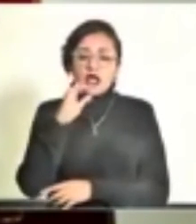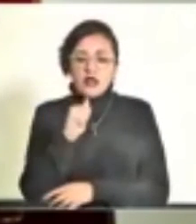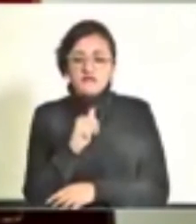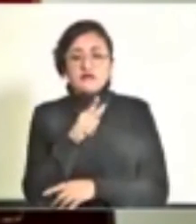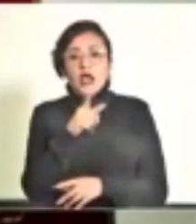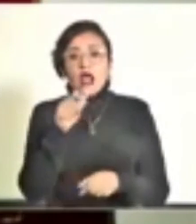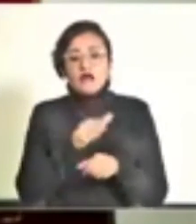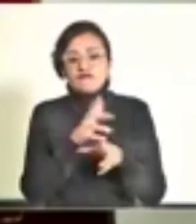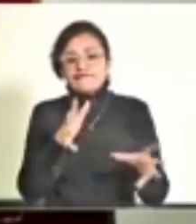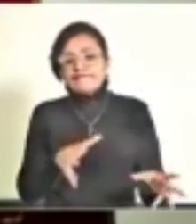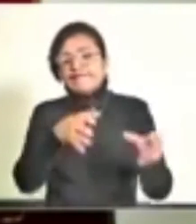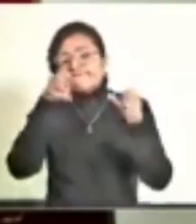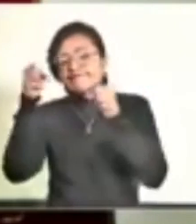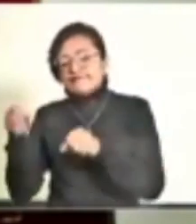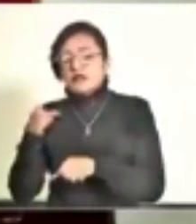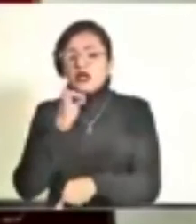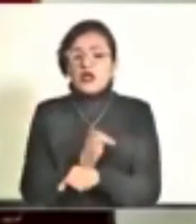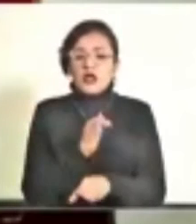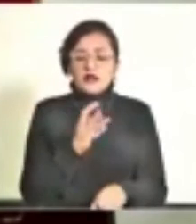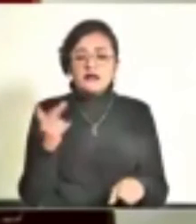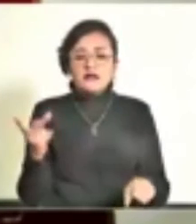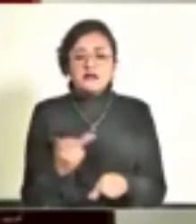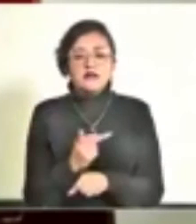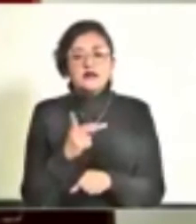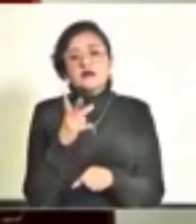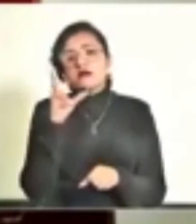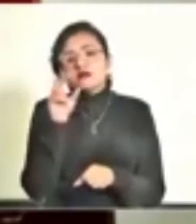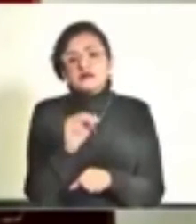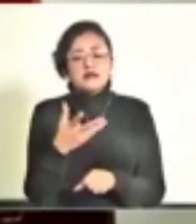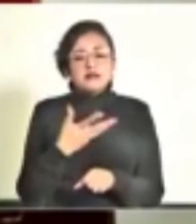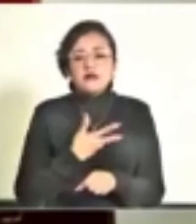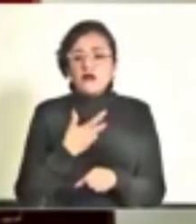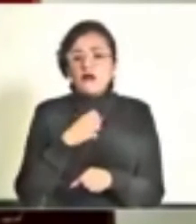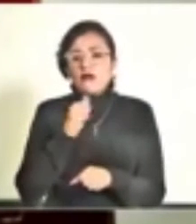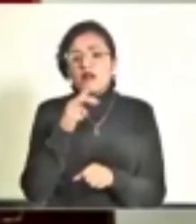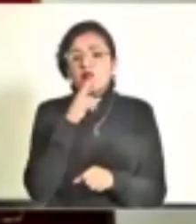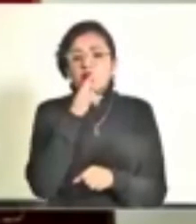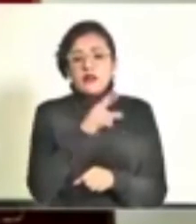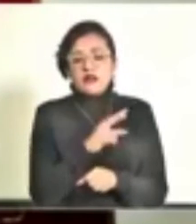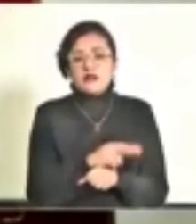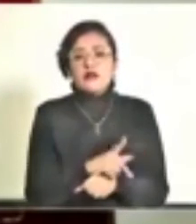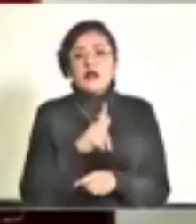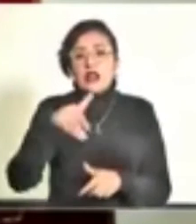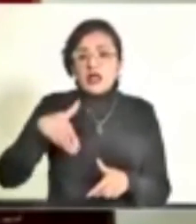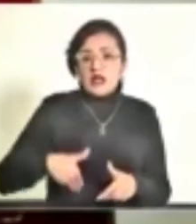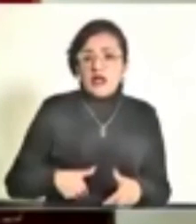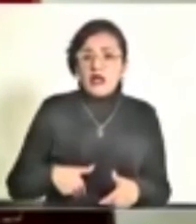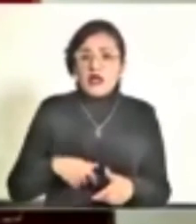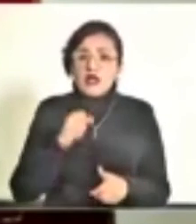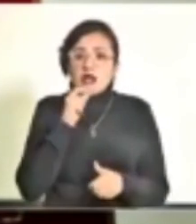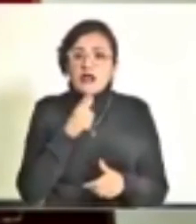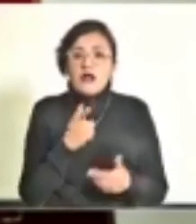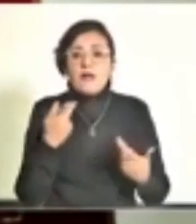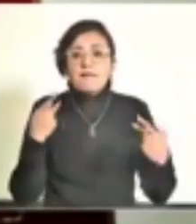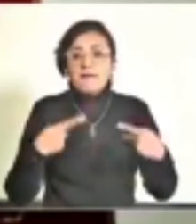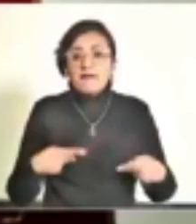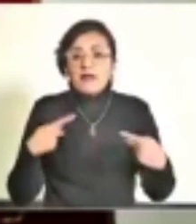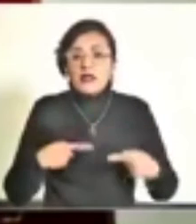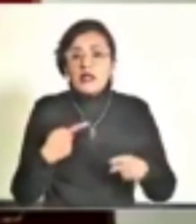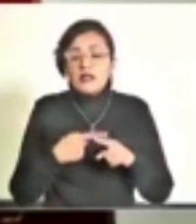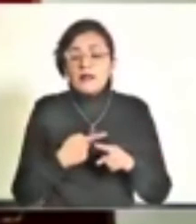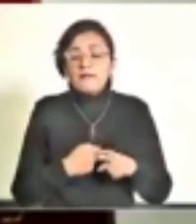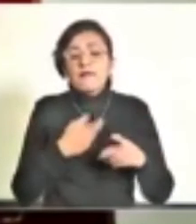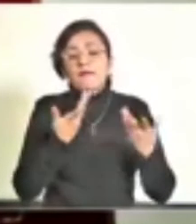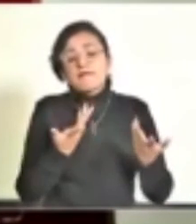en toda esta situación no tenemos ningún reporte de lesionados ni de personas que hayan